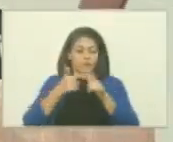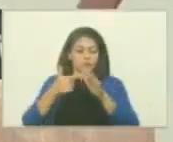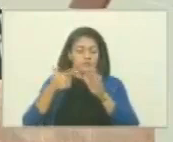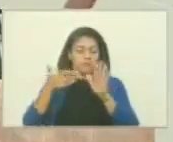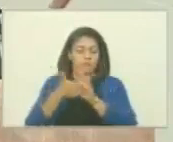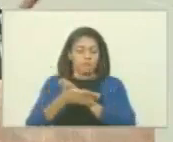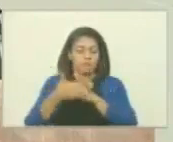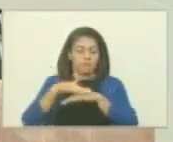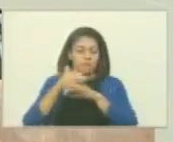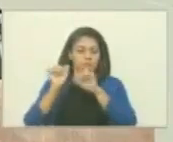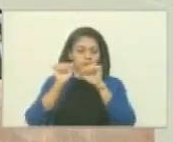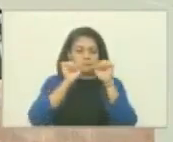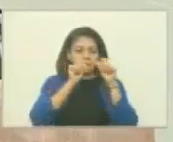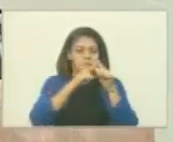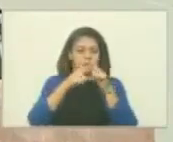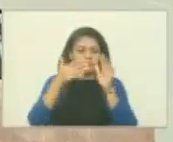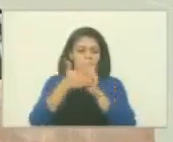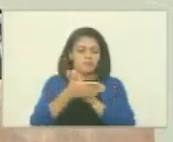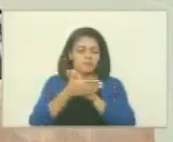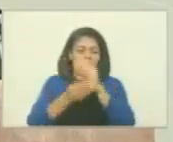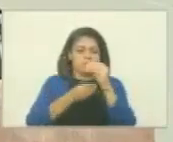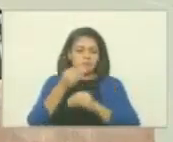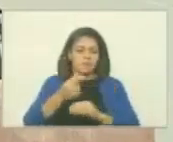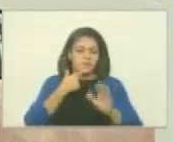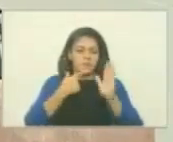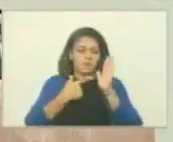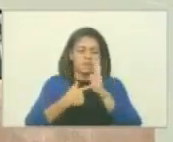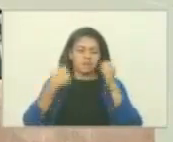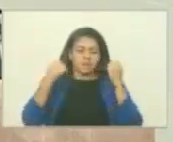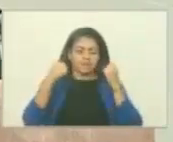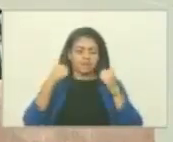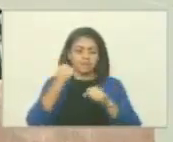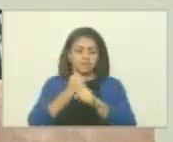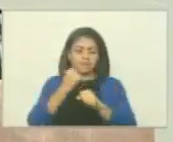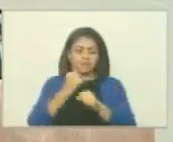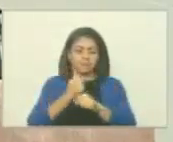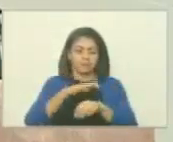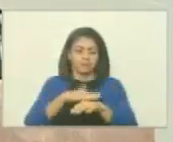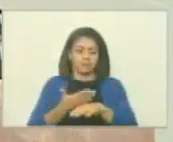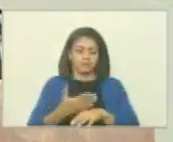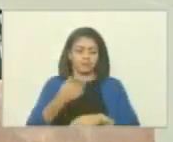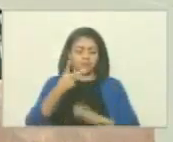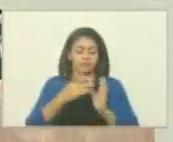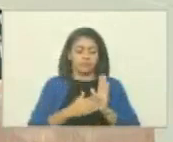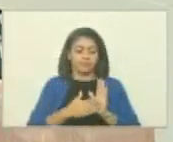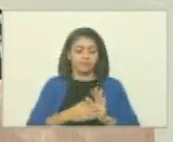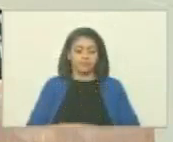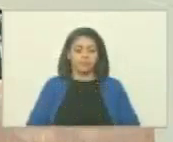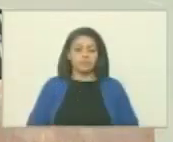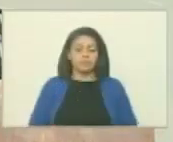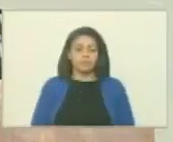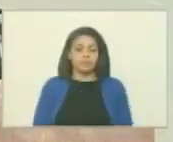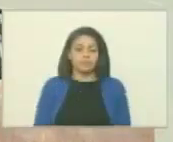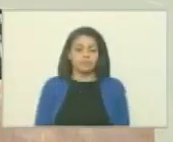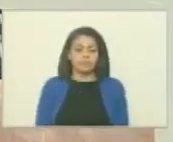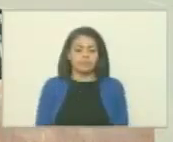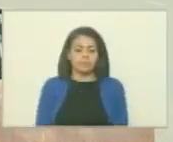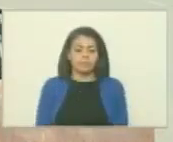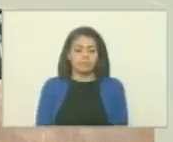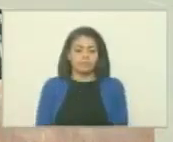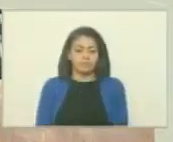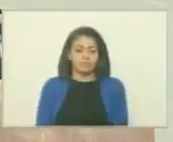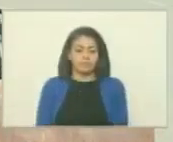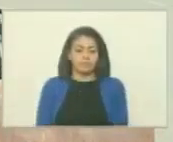y evitarnos que lo ejerzamos porque en los 2000 después que